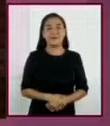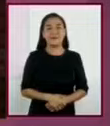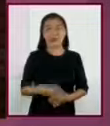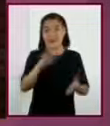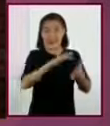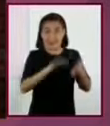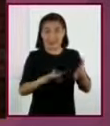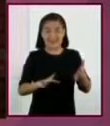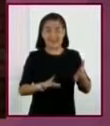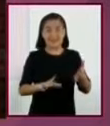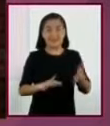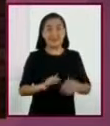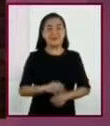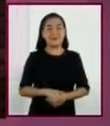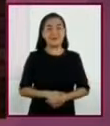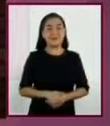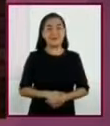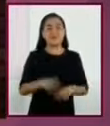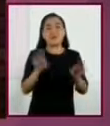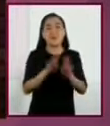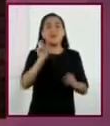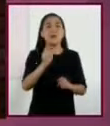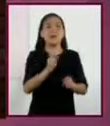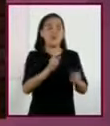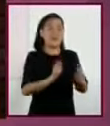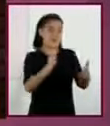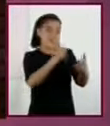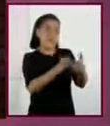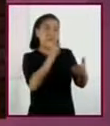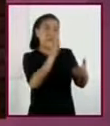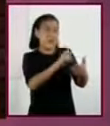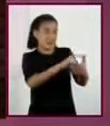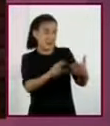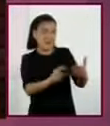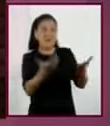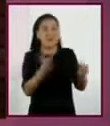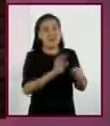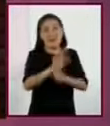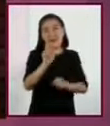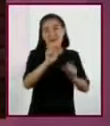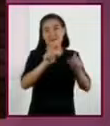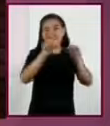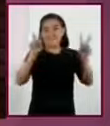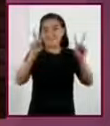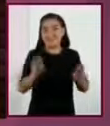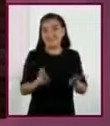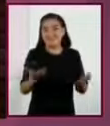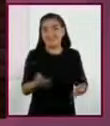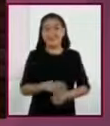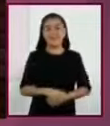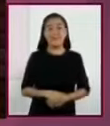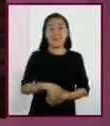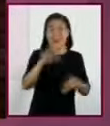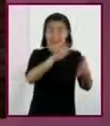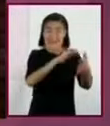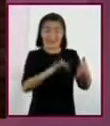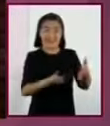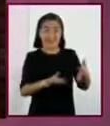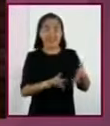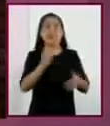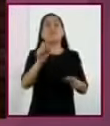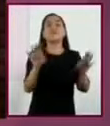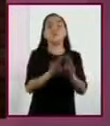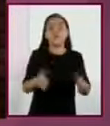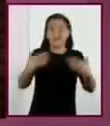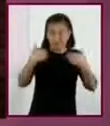Leer es más que solo descifrar palabras, oraciones y párrafos. Leer es